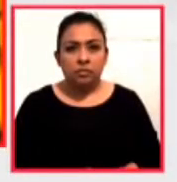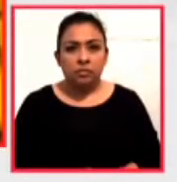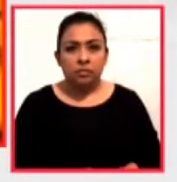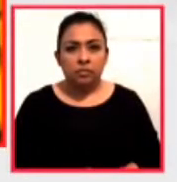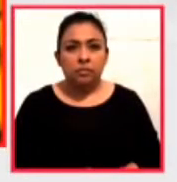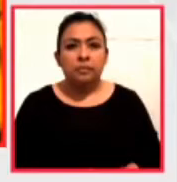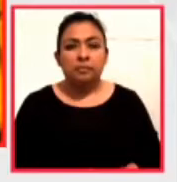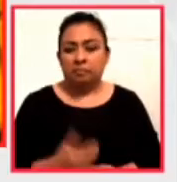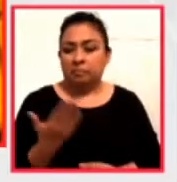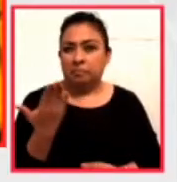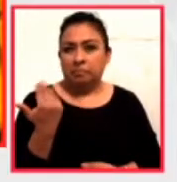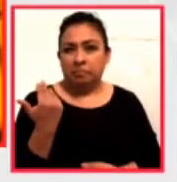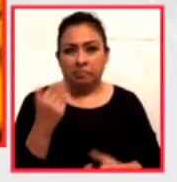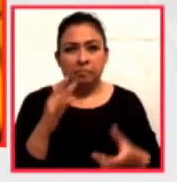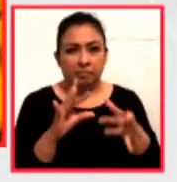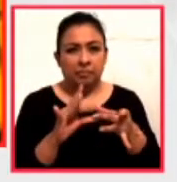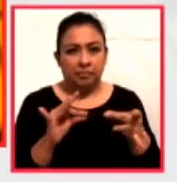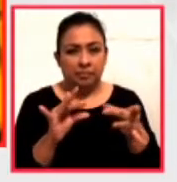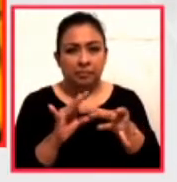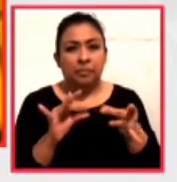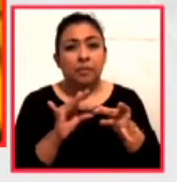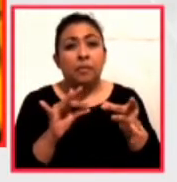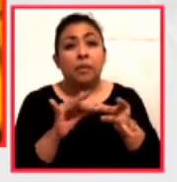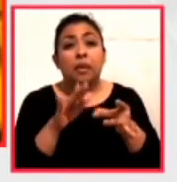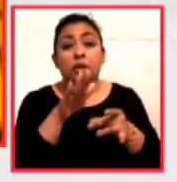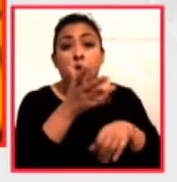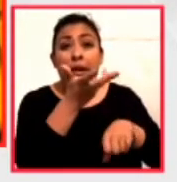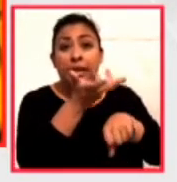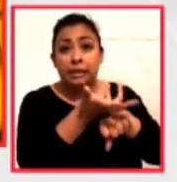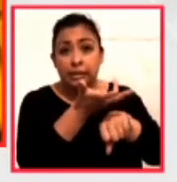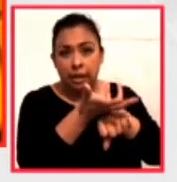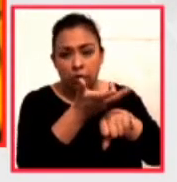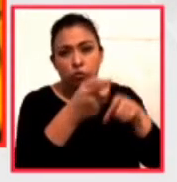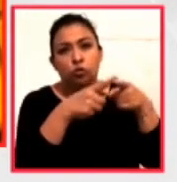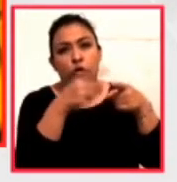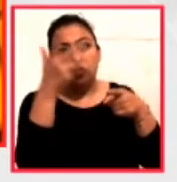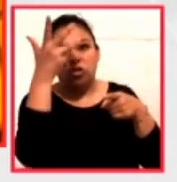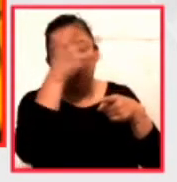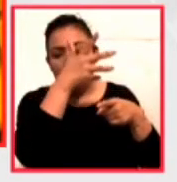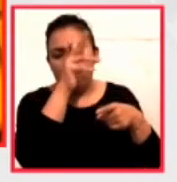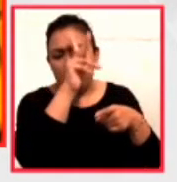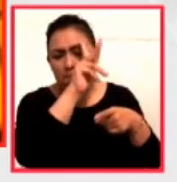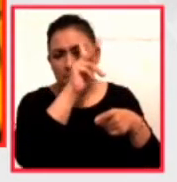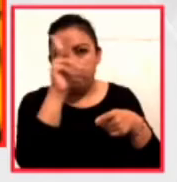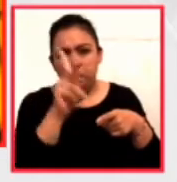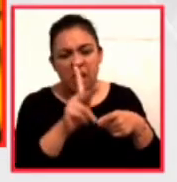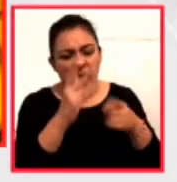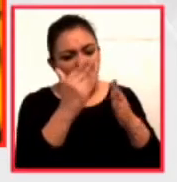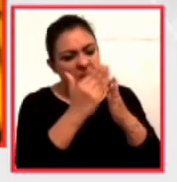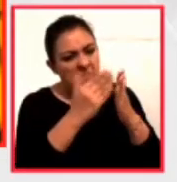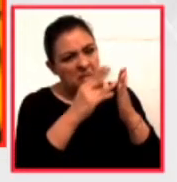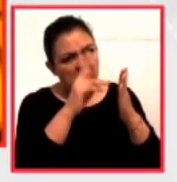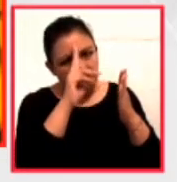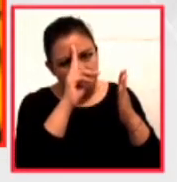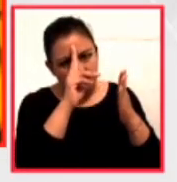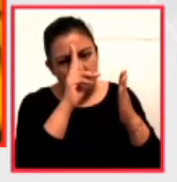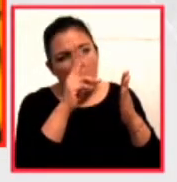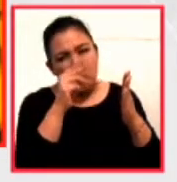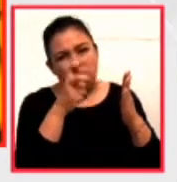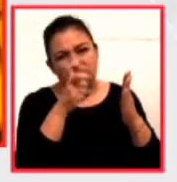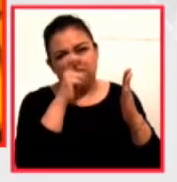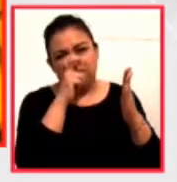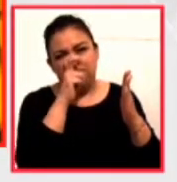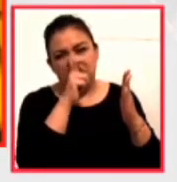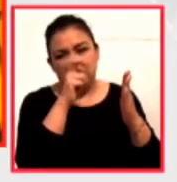Hace ratito platicábamos de que Estados Unidos, Donald Trump, endureció las medidas migratorias para acceder a su país en un